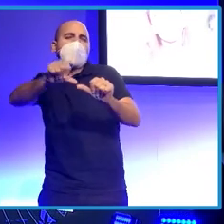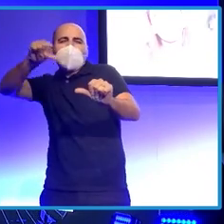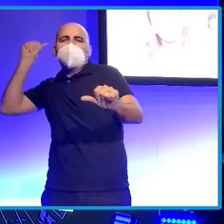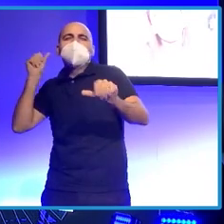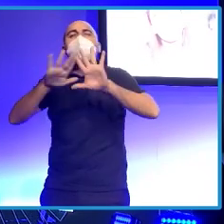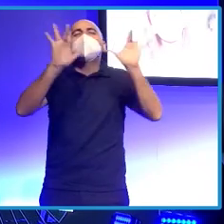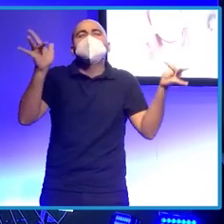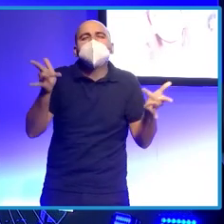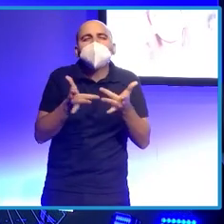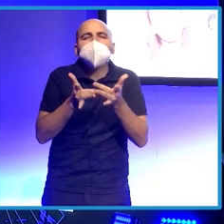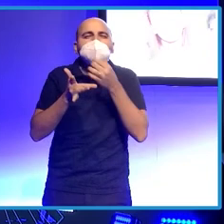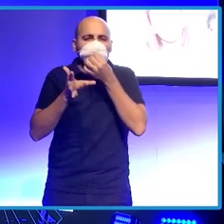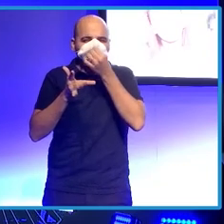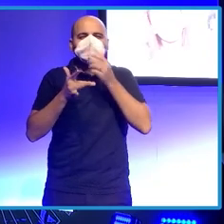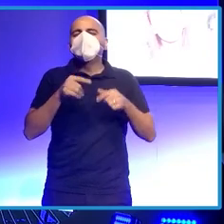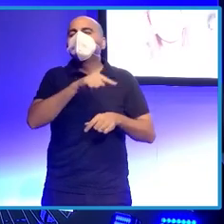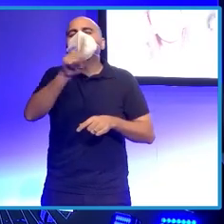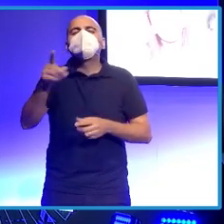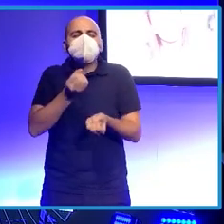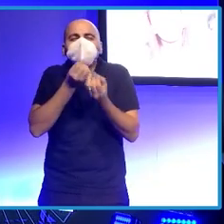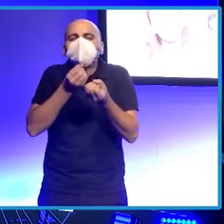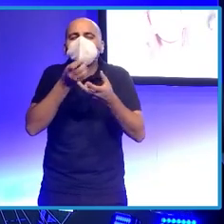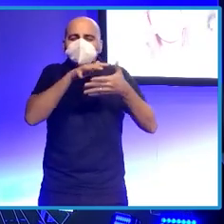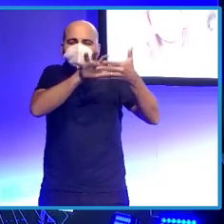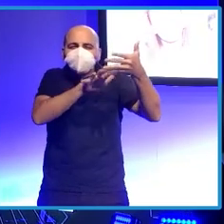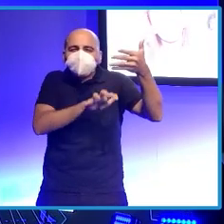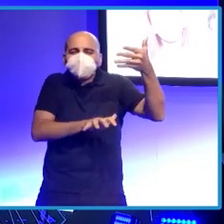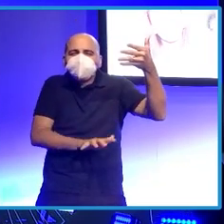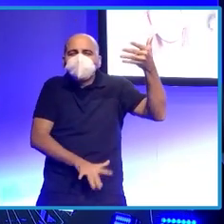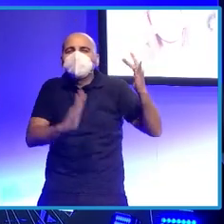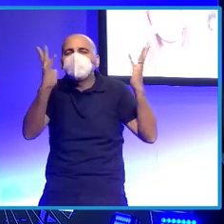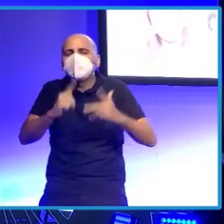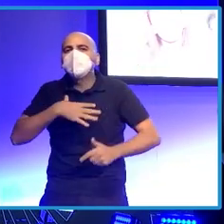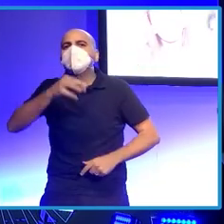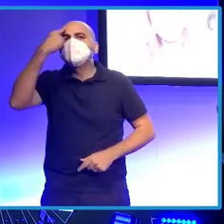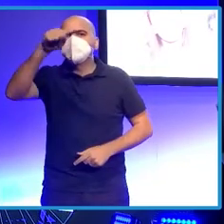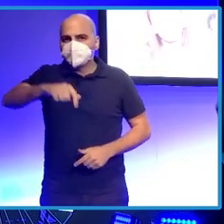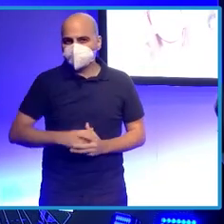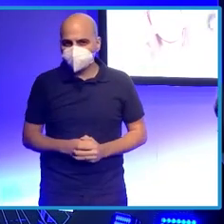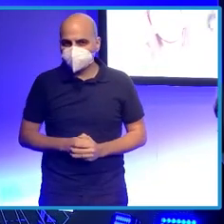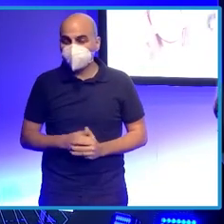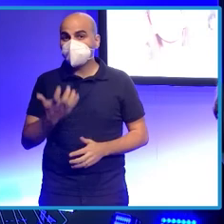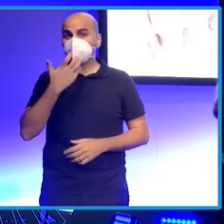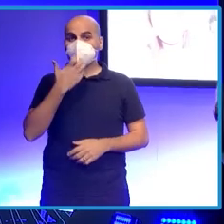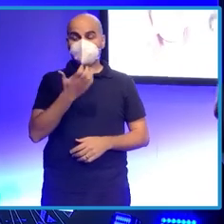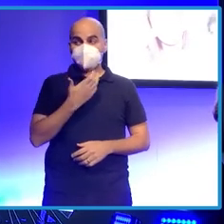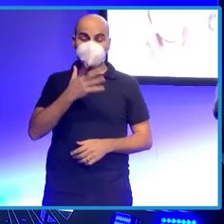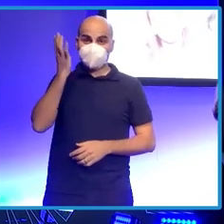Que eso queda muy bien y tampoco quiero venderos humo. Pero sí que es cierto que llegará a una gran profundidad. Por ejemplo, aquí estamos viendo como Leticia